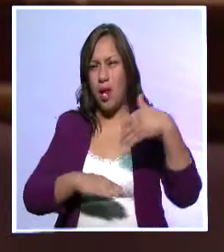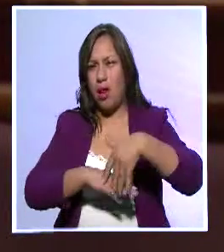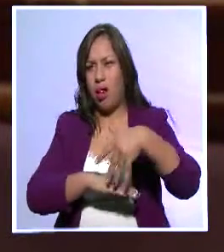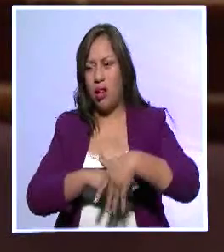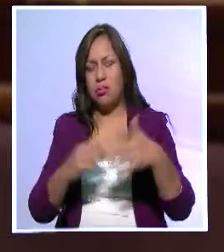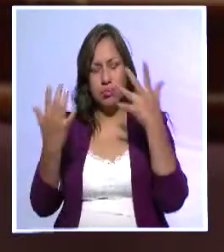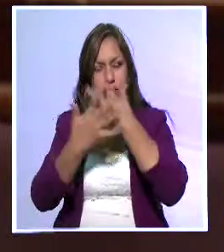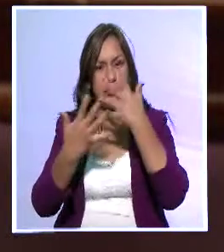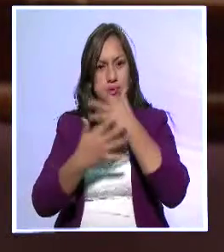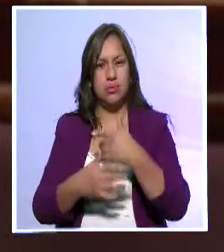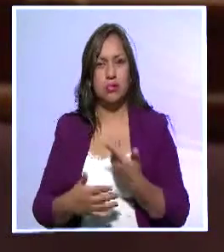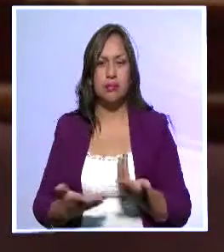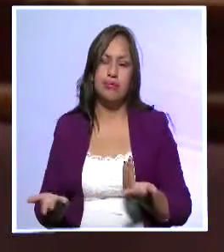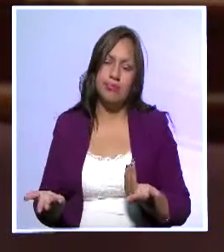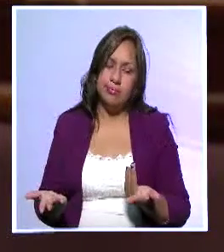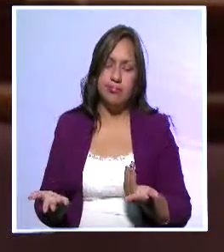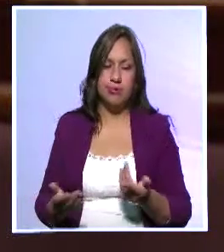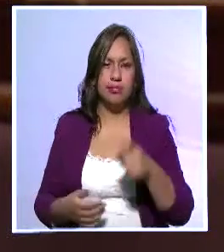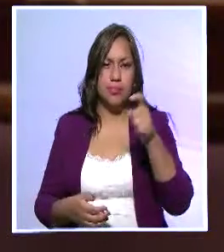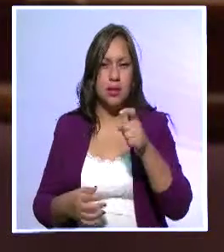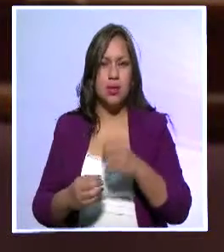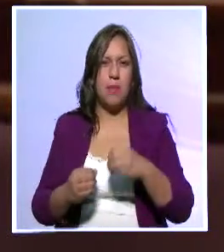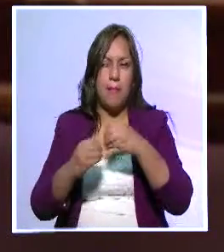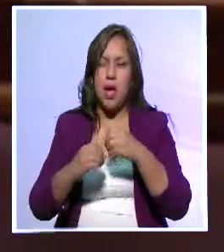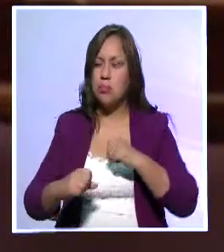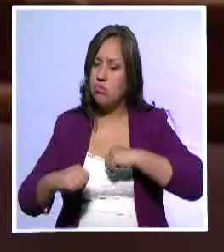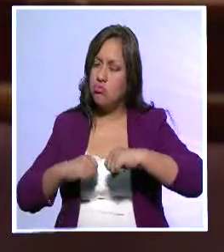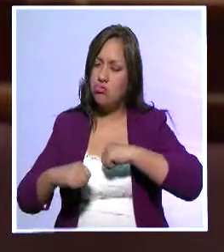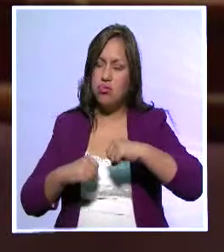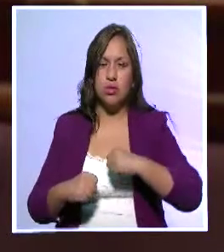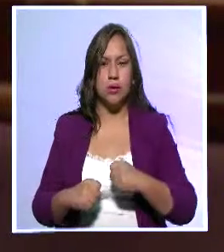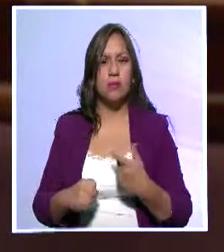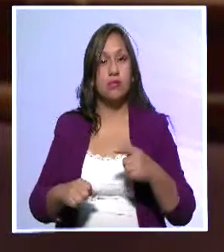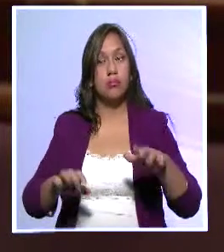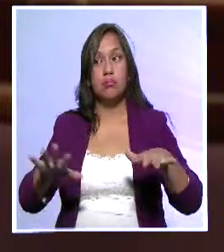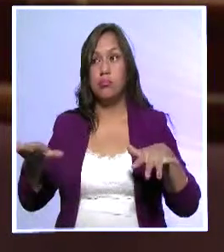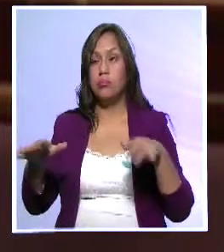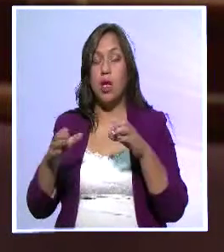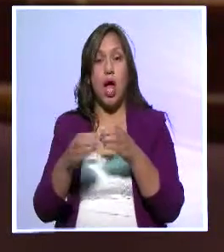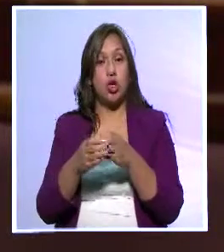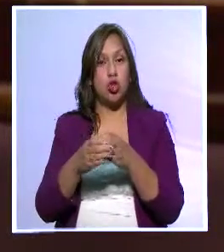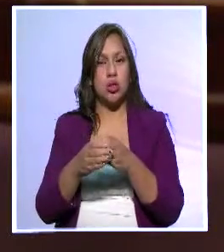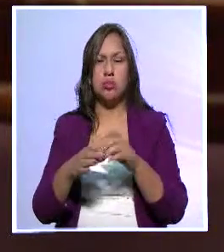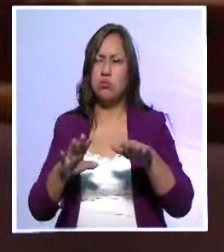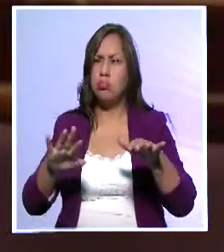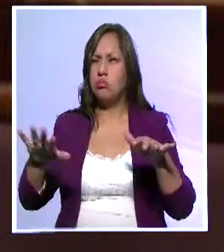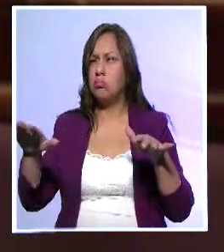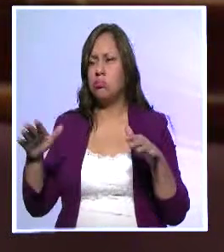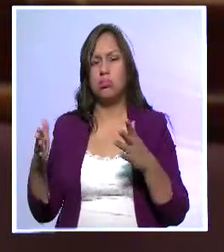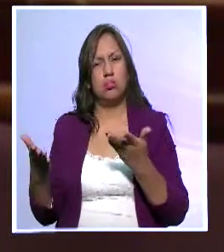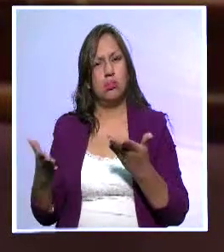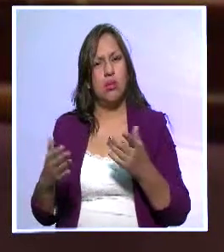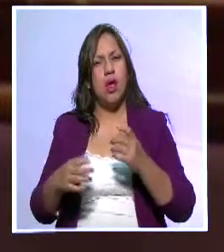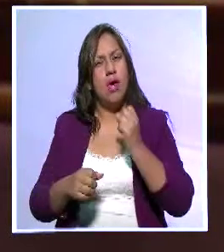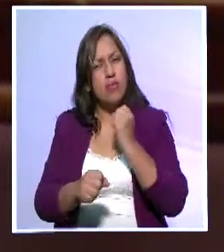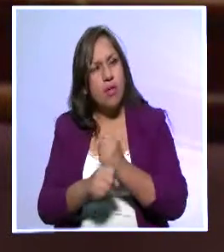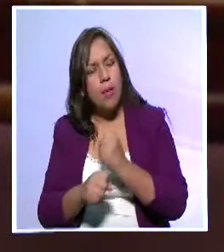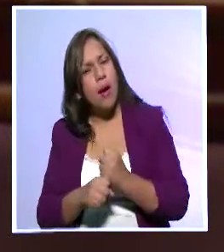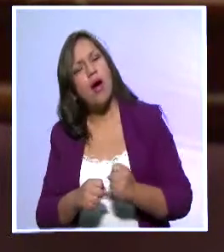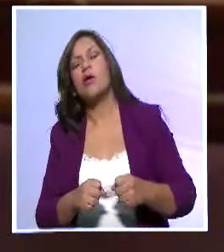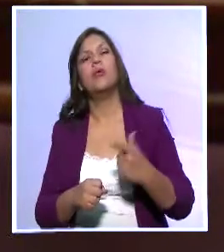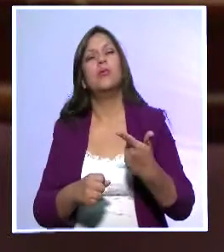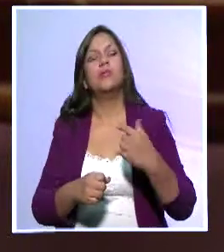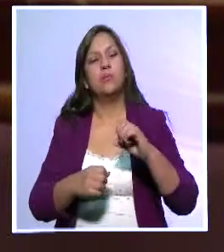resultan ser insuficientes. Y de ahí, justamente, en el llamado de nuestra asociación a que a través del aporte y del trabajo de los archiveros,